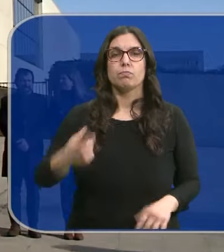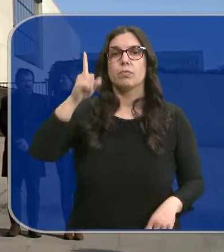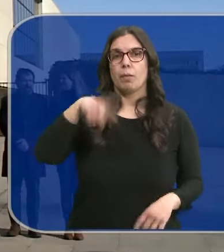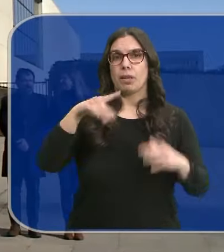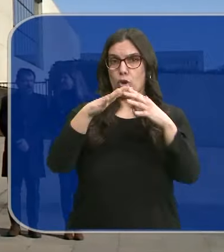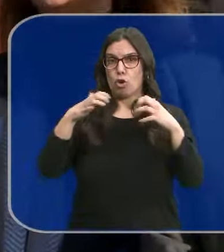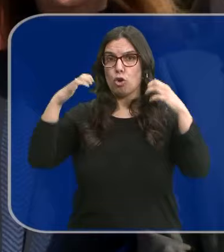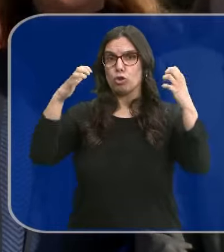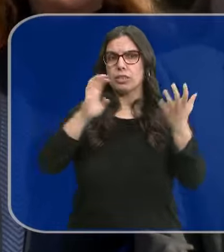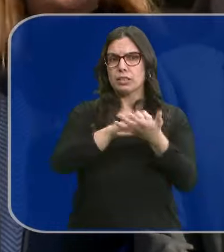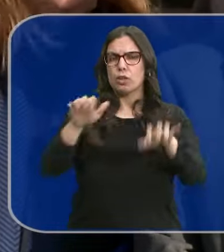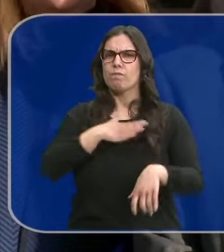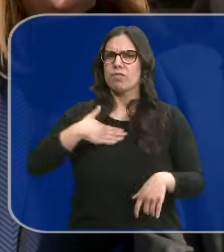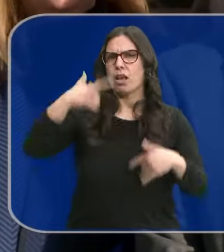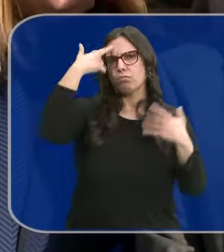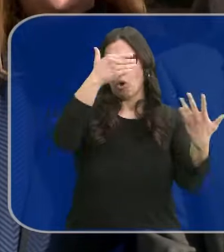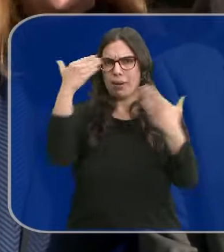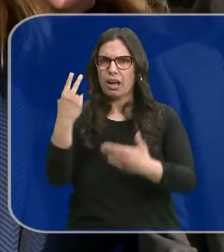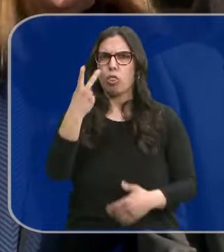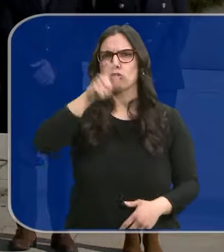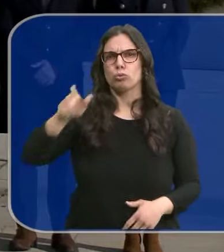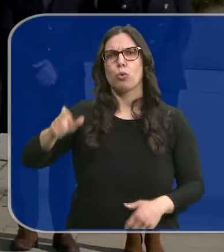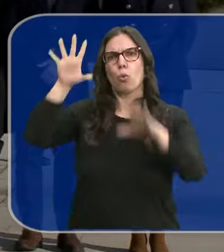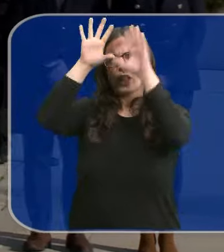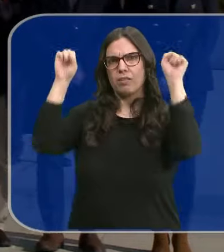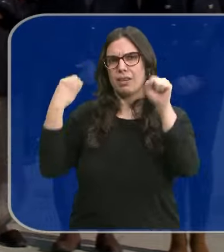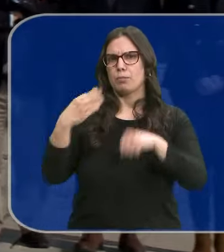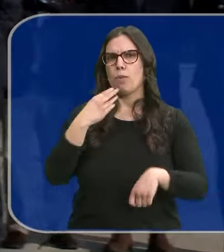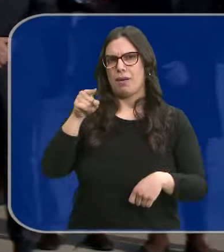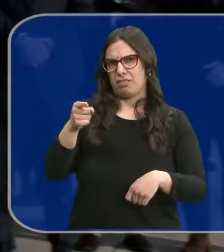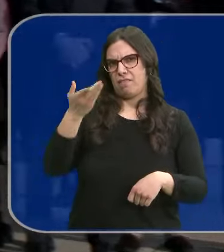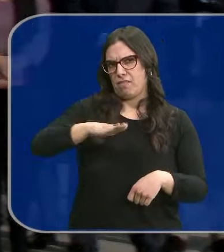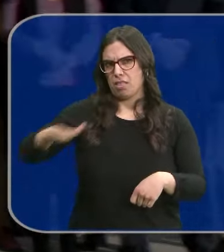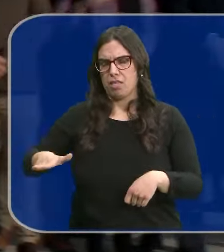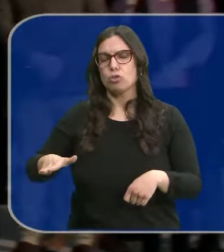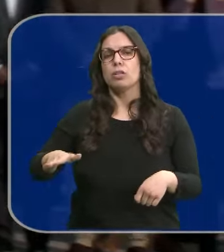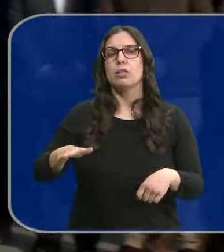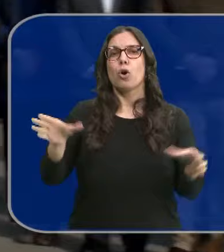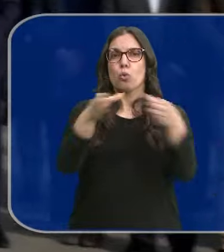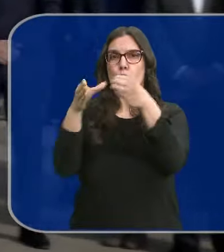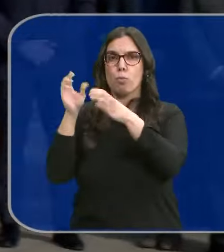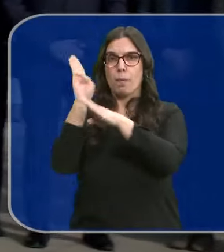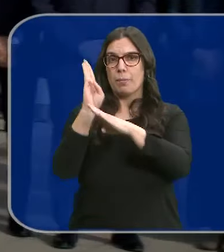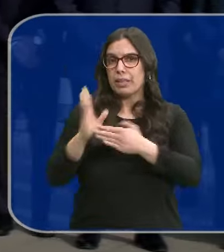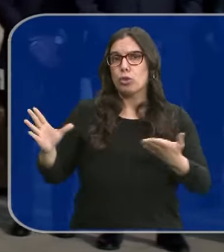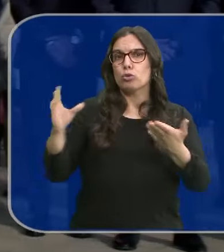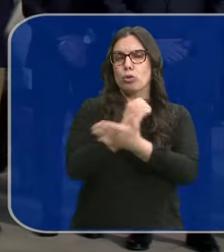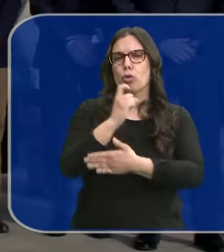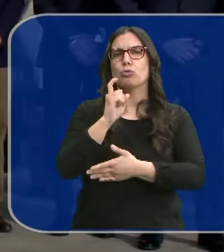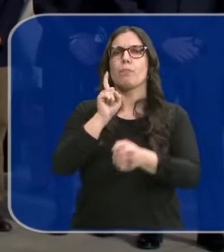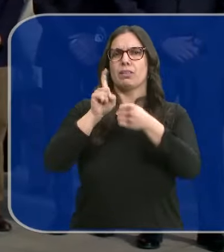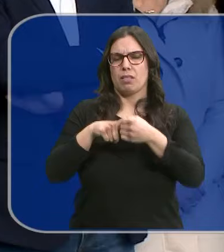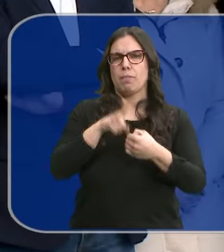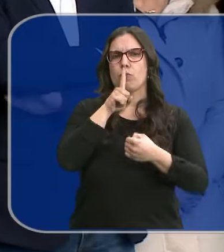También las Cortes han querido rendir homenaje a los dos guardias civiles asesinados en Barbate. Todos los grupos parlamentarios se han unido a este minuto de